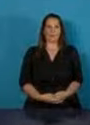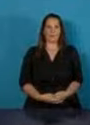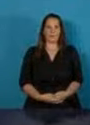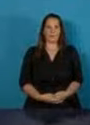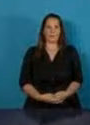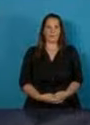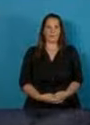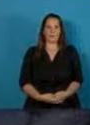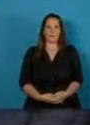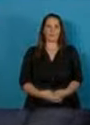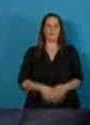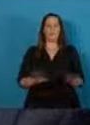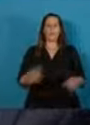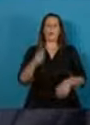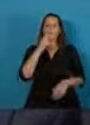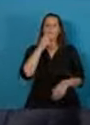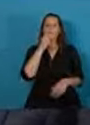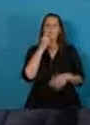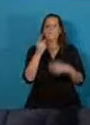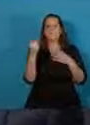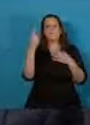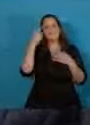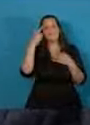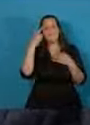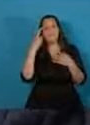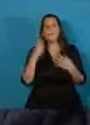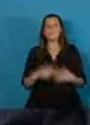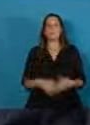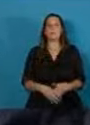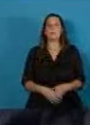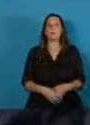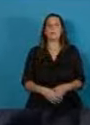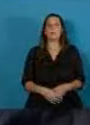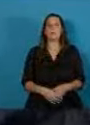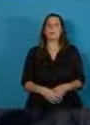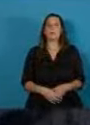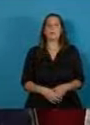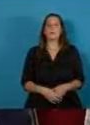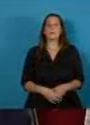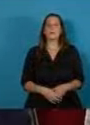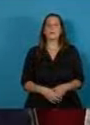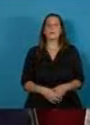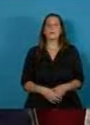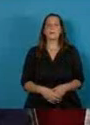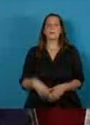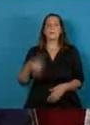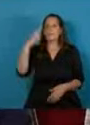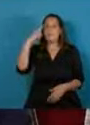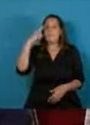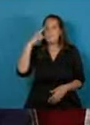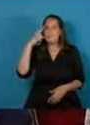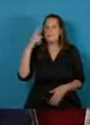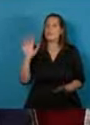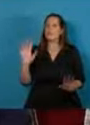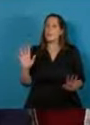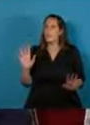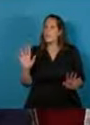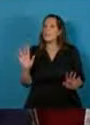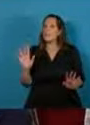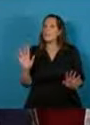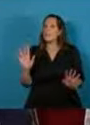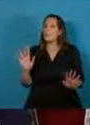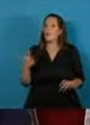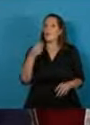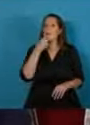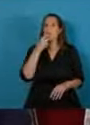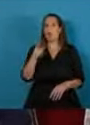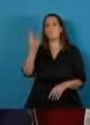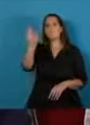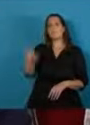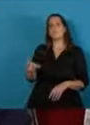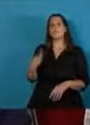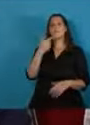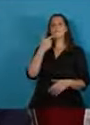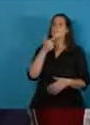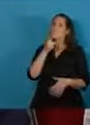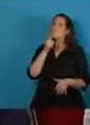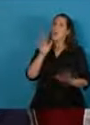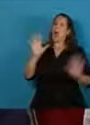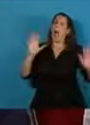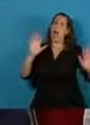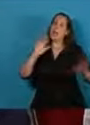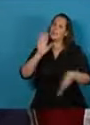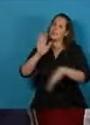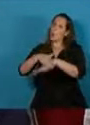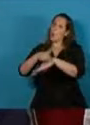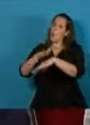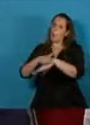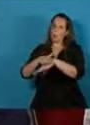Cuando se presupone cuando se presupone cuando se presupone la culpabilidad de una persona sin